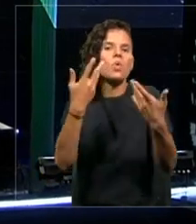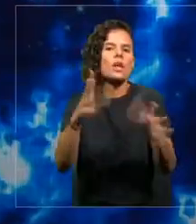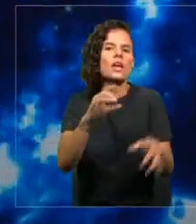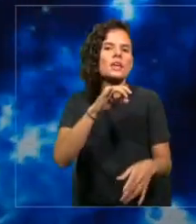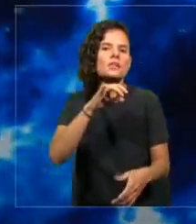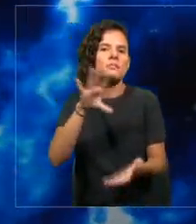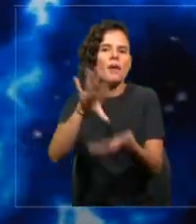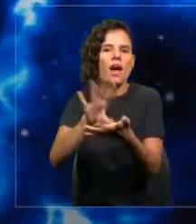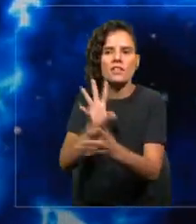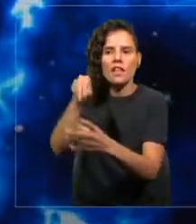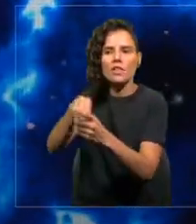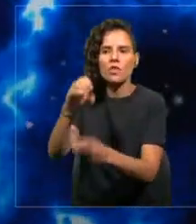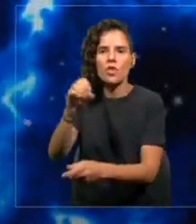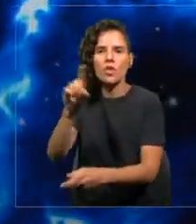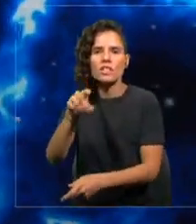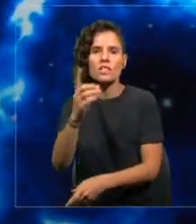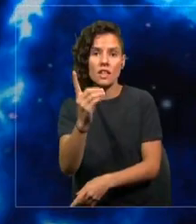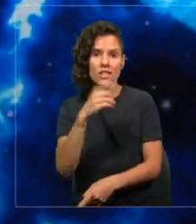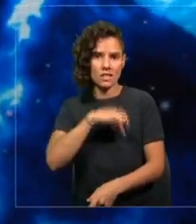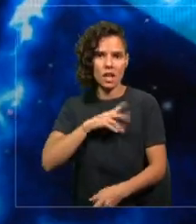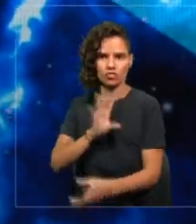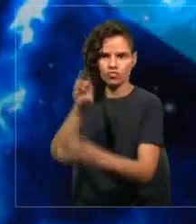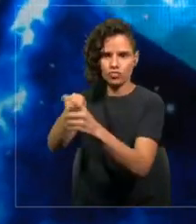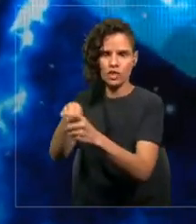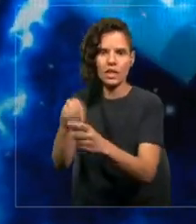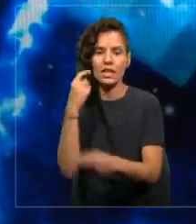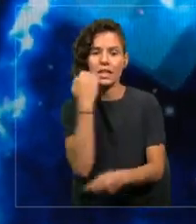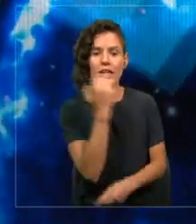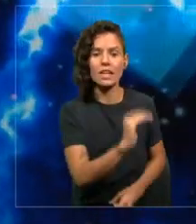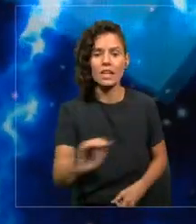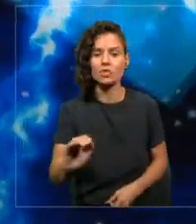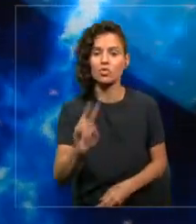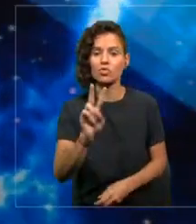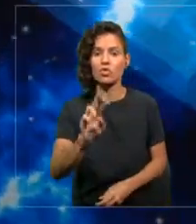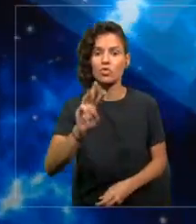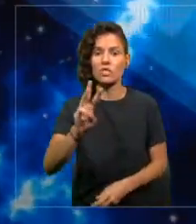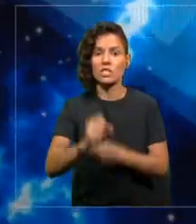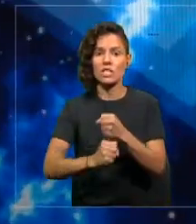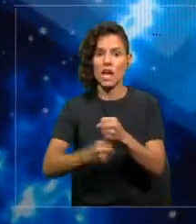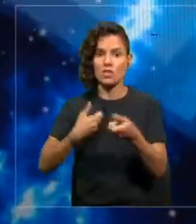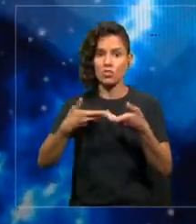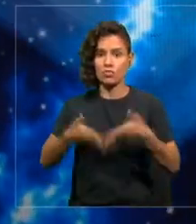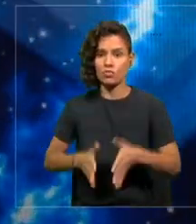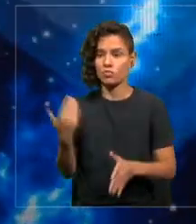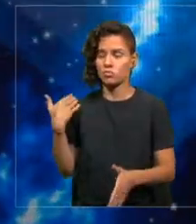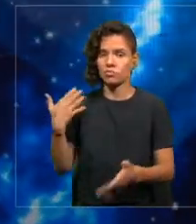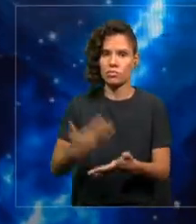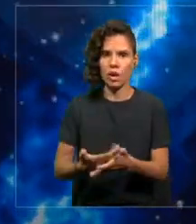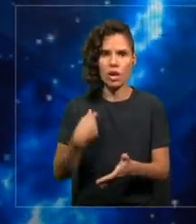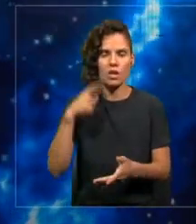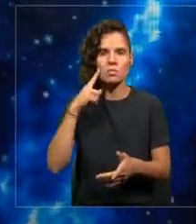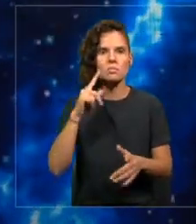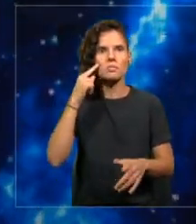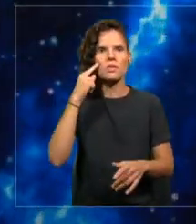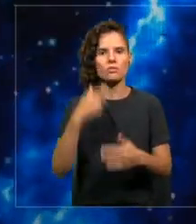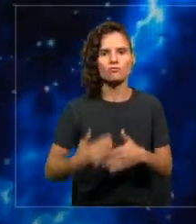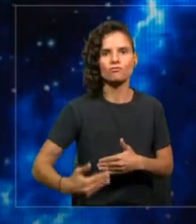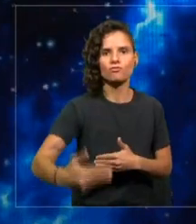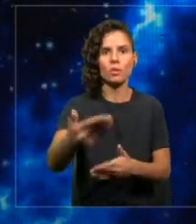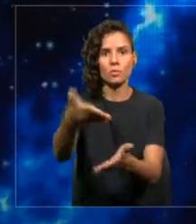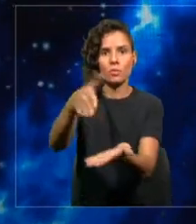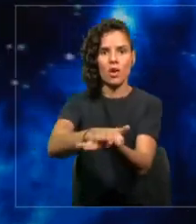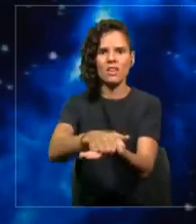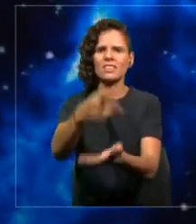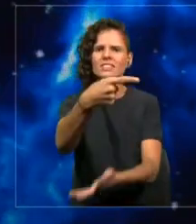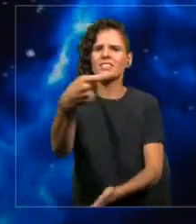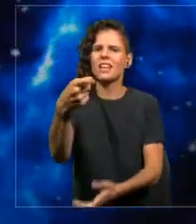OSD, nacidos en los últimos dos o tres años, tiene una esperanza de vida de cien años. Imagínense uno